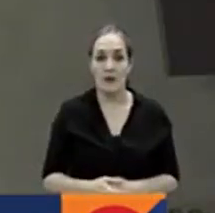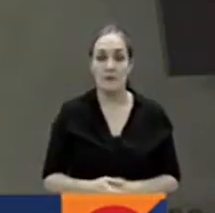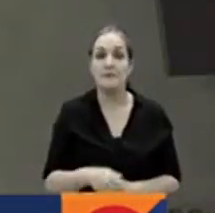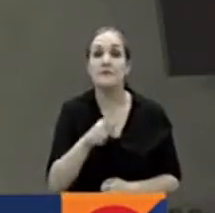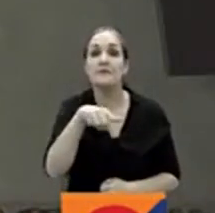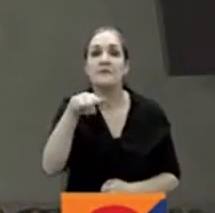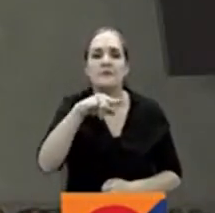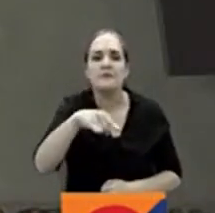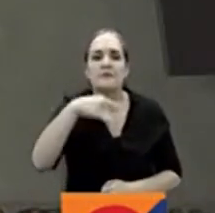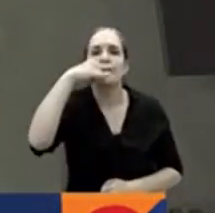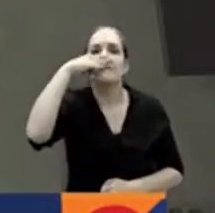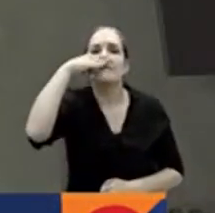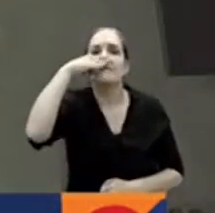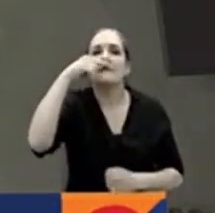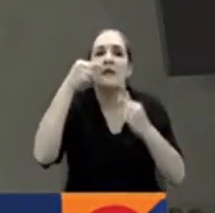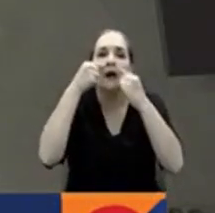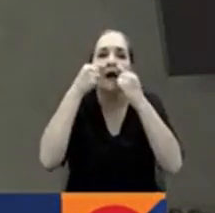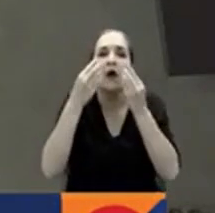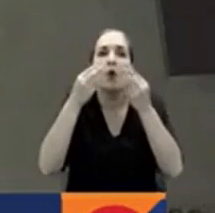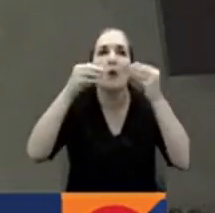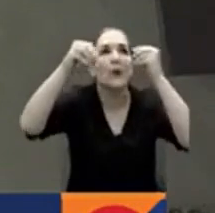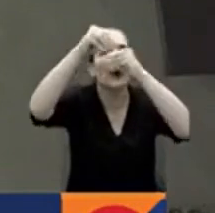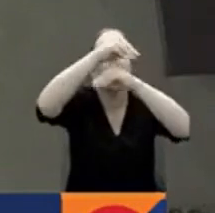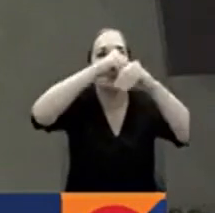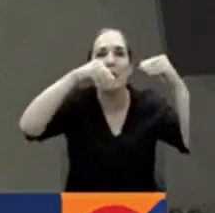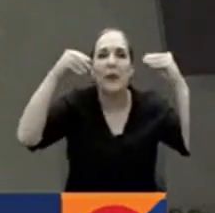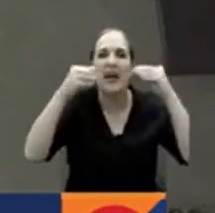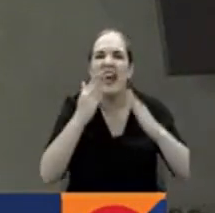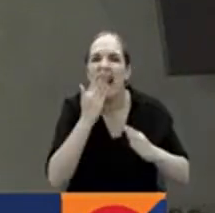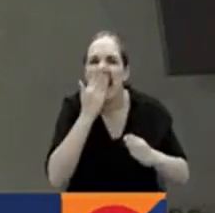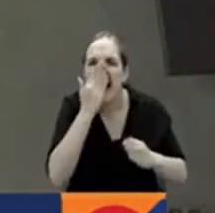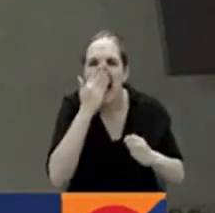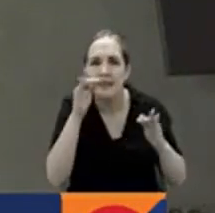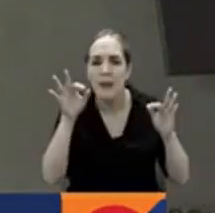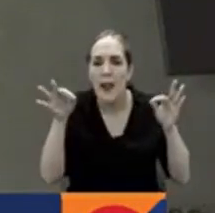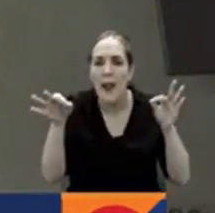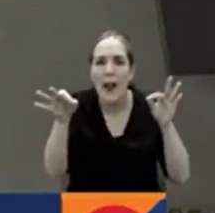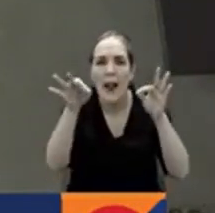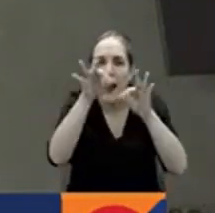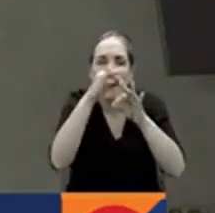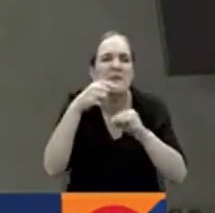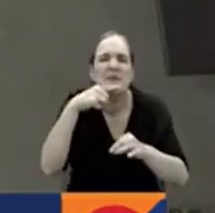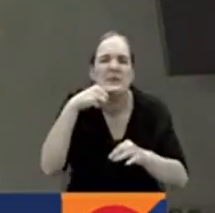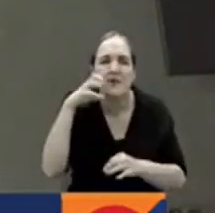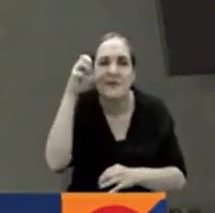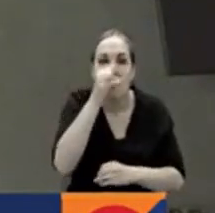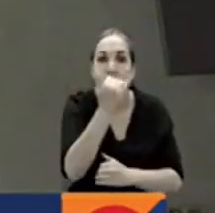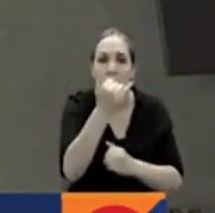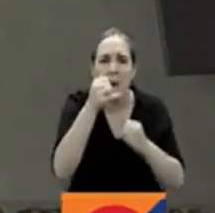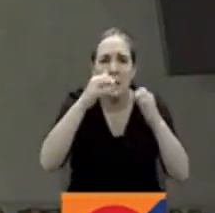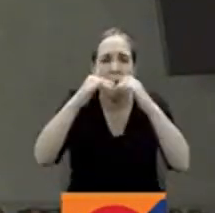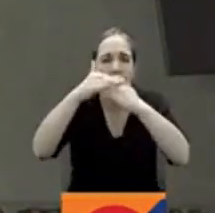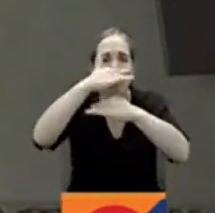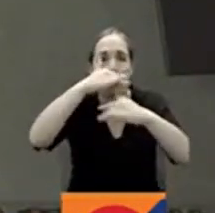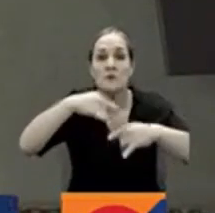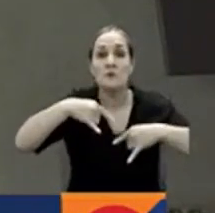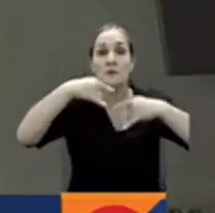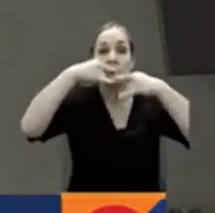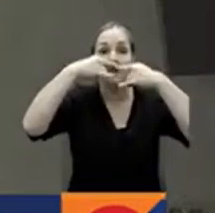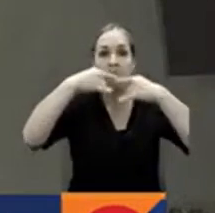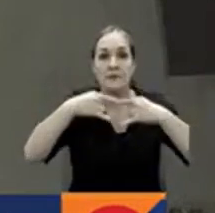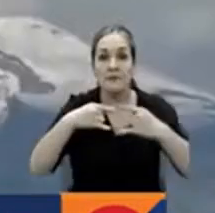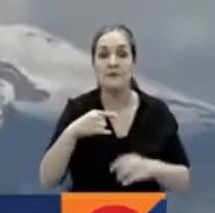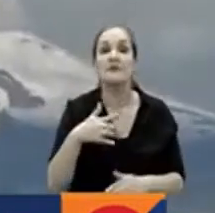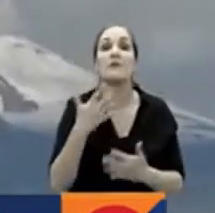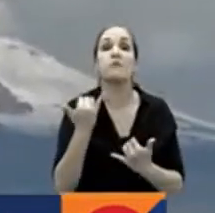ceniza, gases y diferentes partículas. Dentro de ellas está el dióxido de